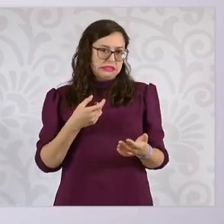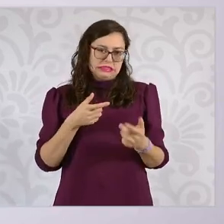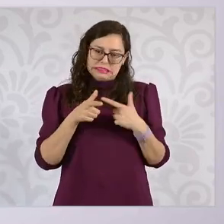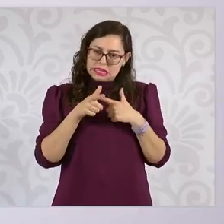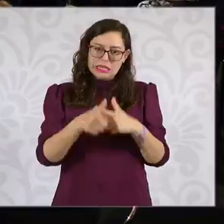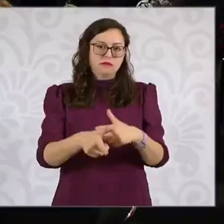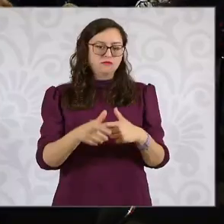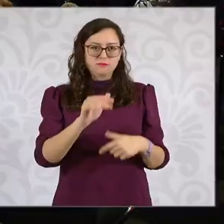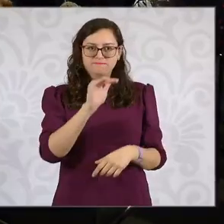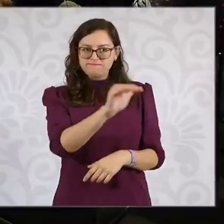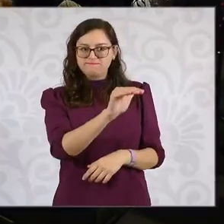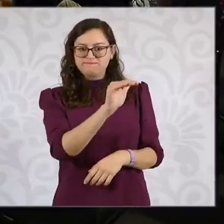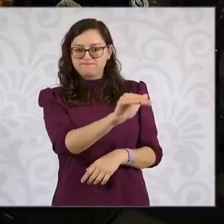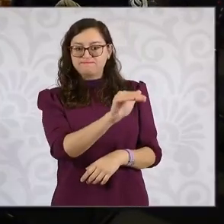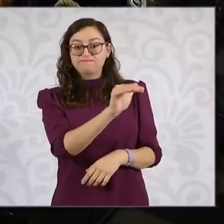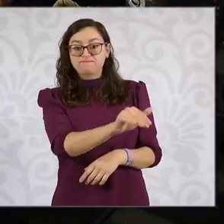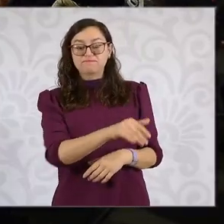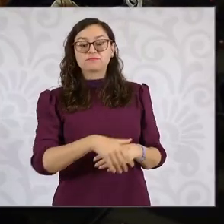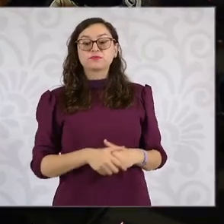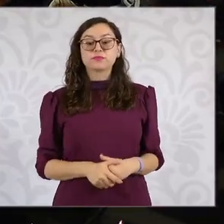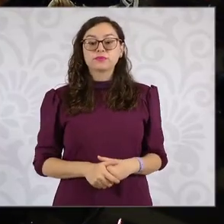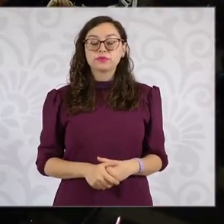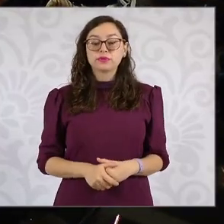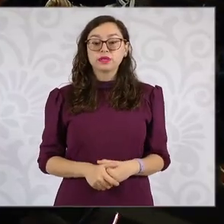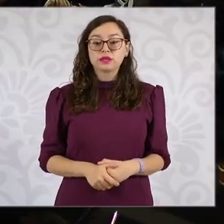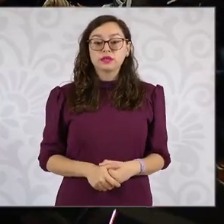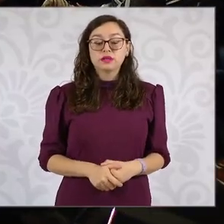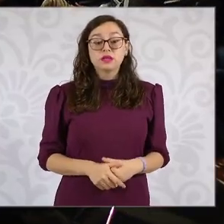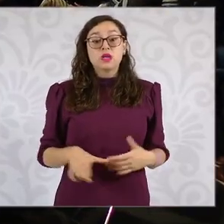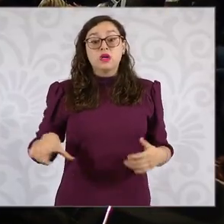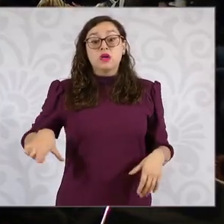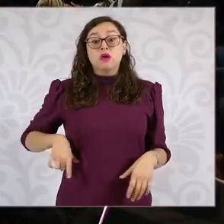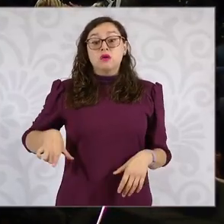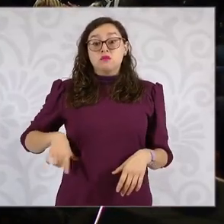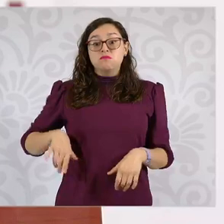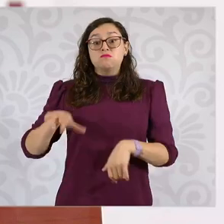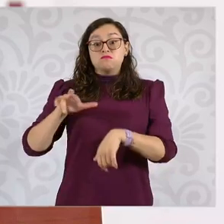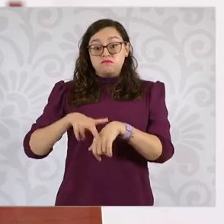¿Ha tenido un contacto actualmente después de esa investigación con el gobernador?